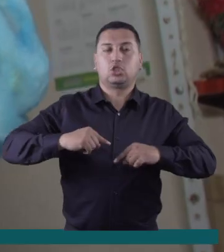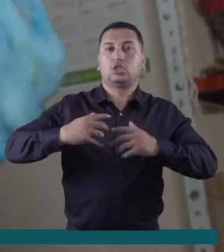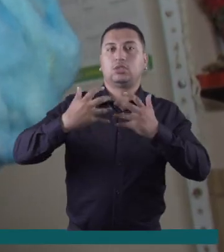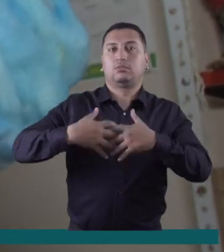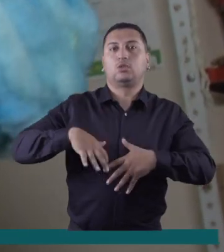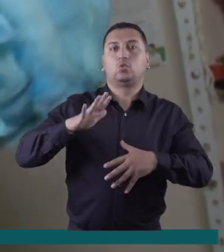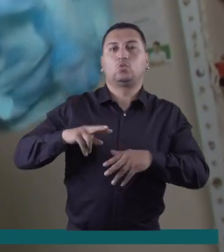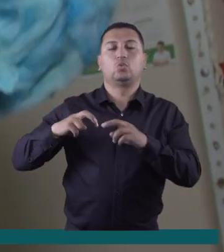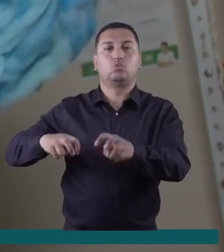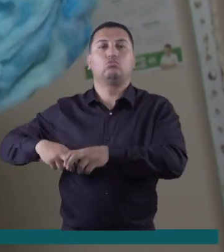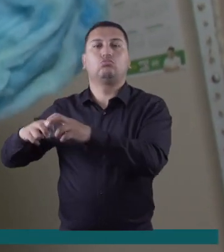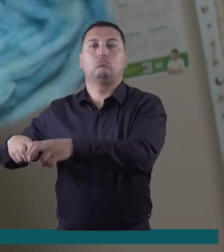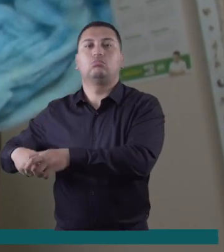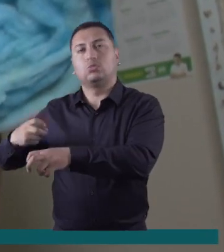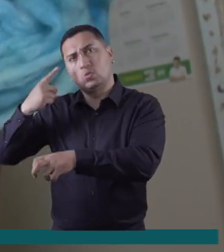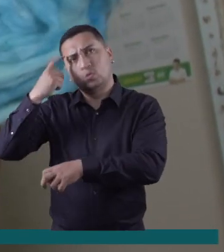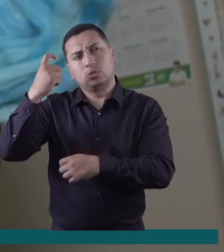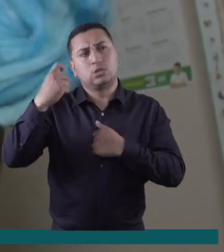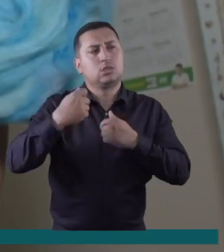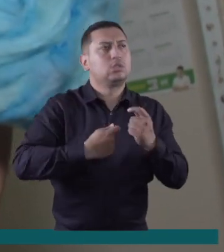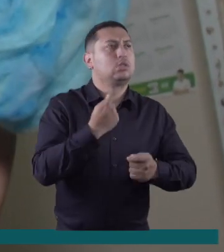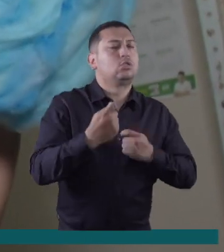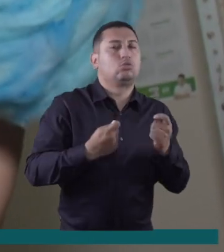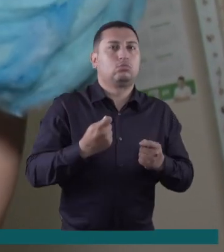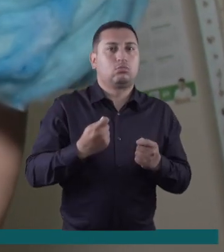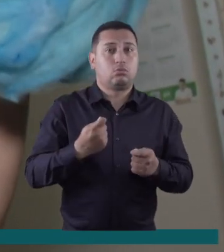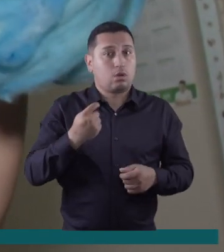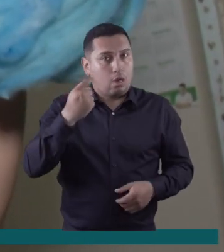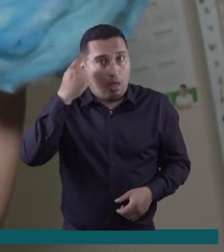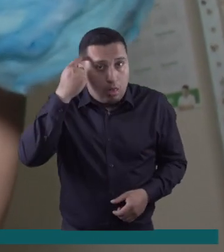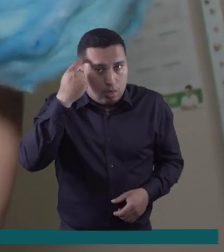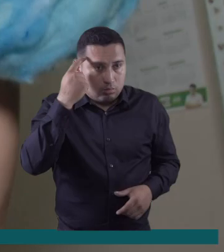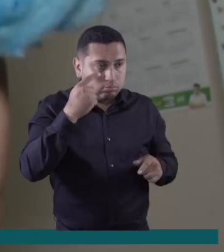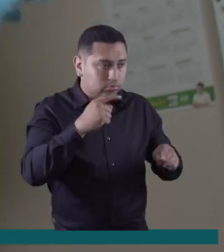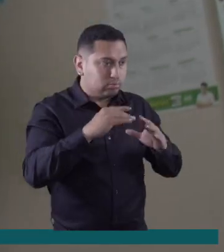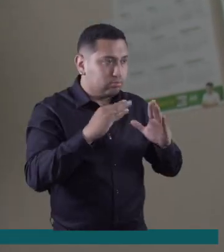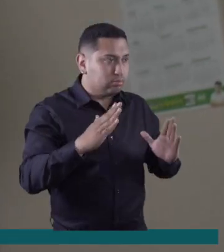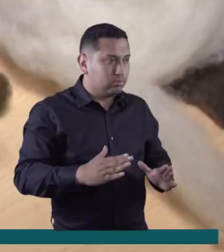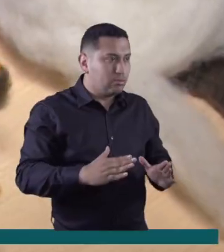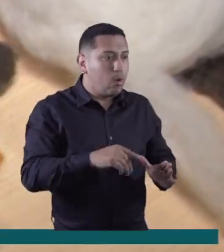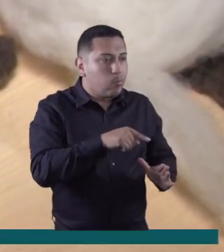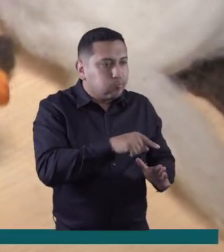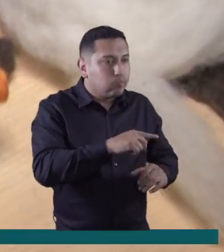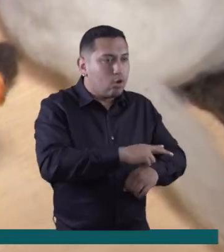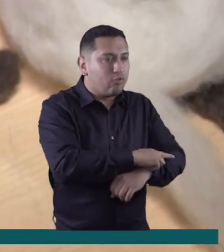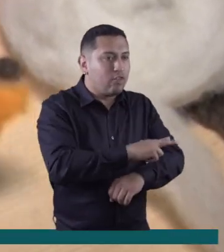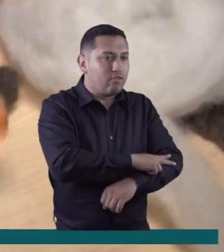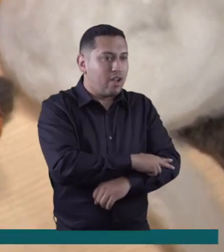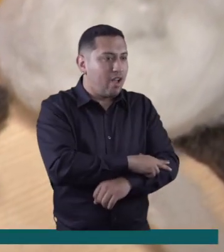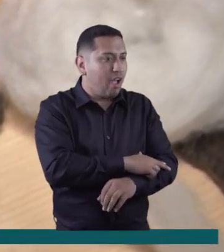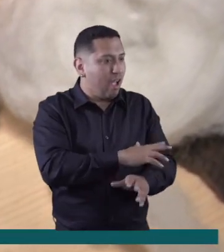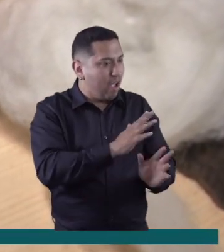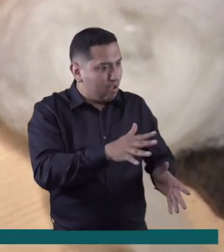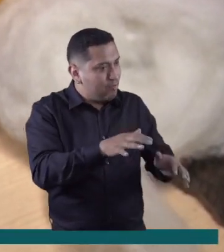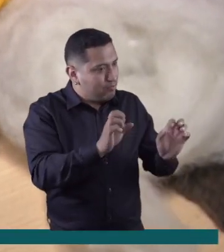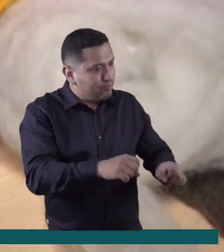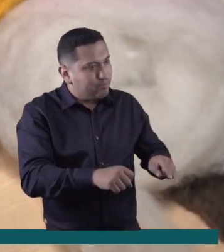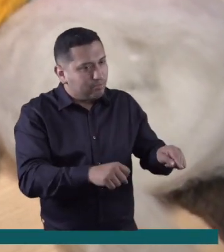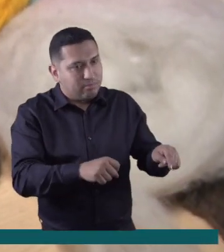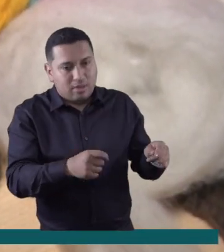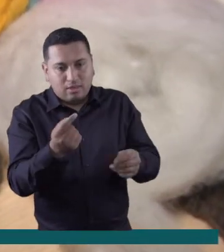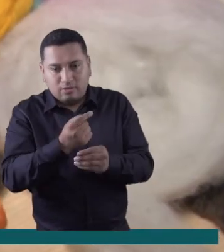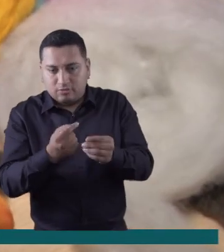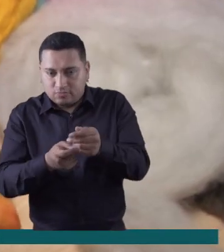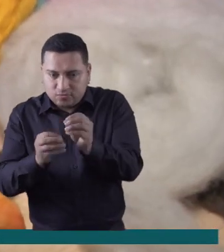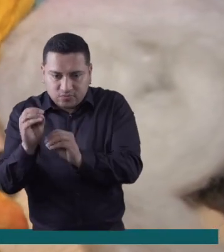con ella. Esta administradora de empresas agropecuarias siempre soñó con tener su propio negocio, pero no sabía que en su casa tendría la